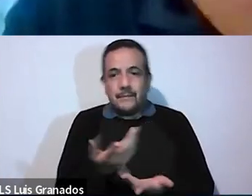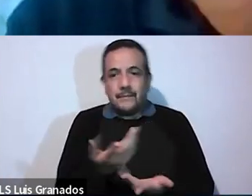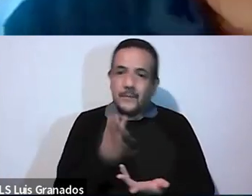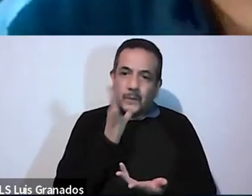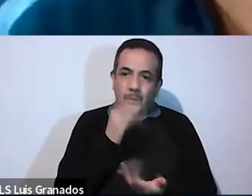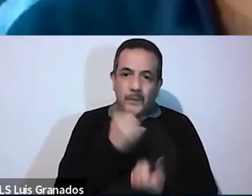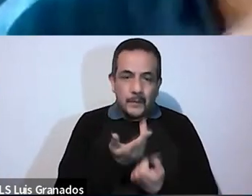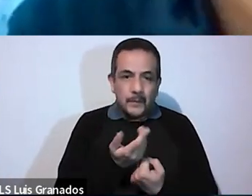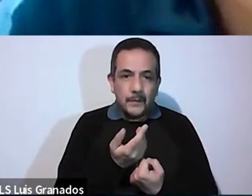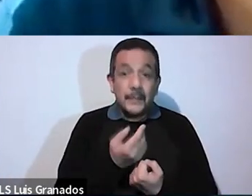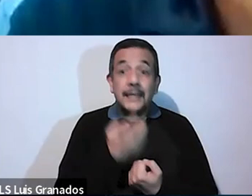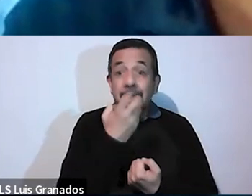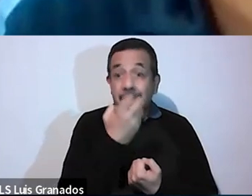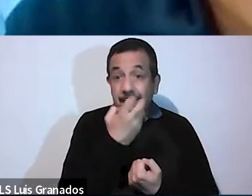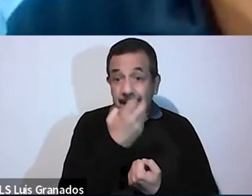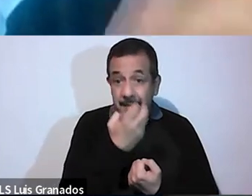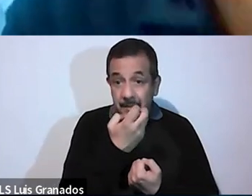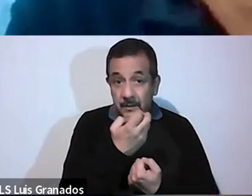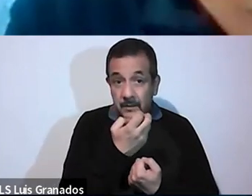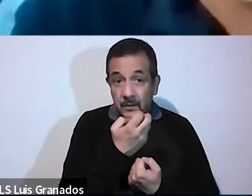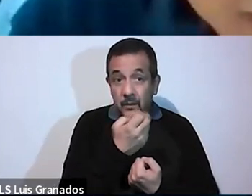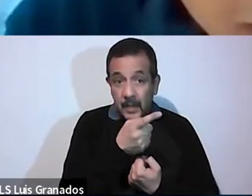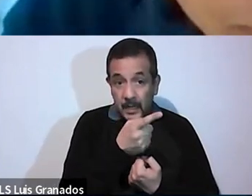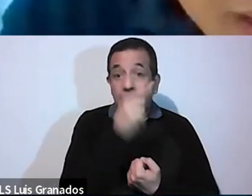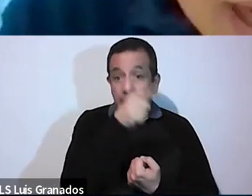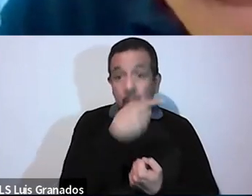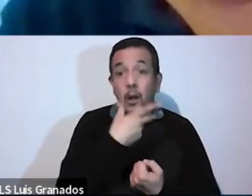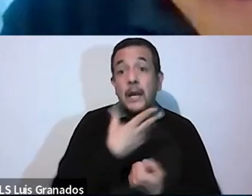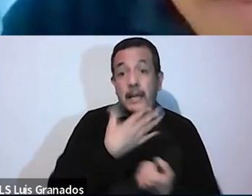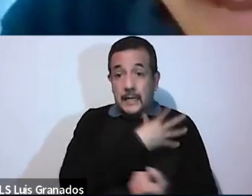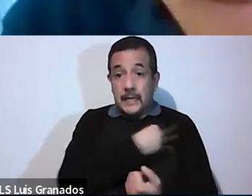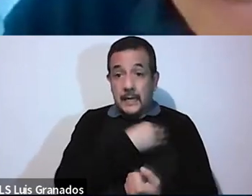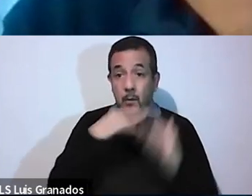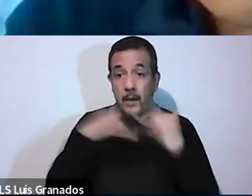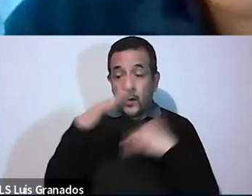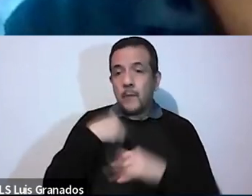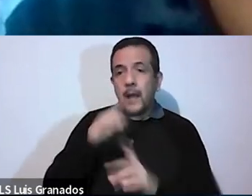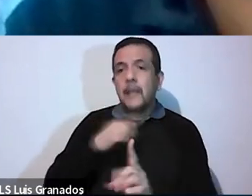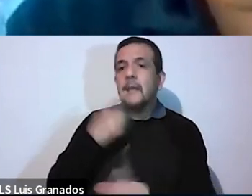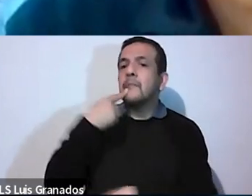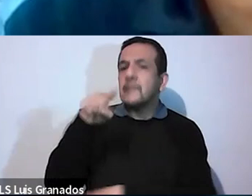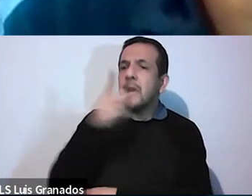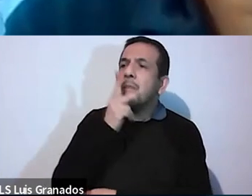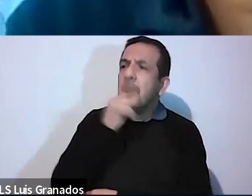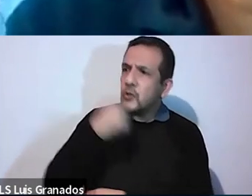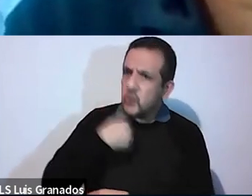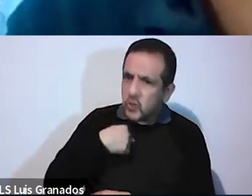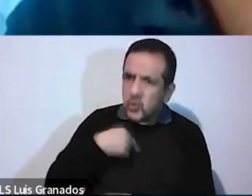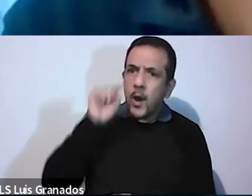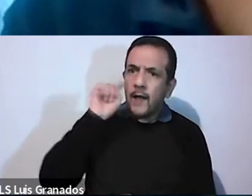Y eso precisamente es lo que hace, ¿verdad? Lo que se va a quejar con su padre y le dice hace tanto tiempo que te sirvo sin desobedecerte